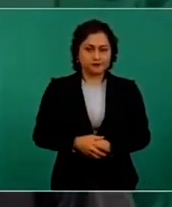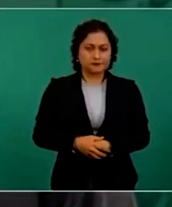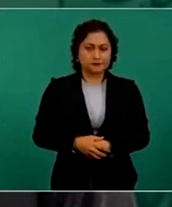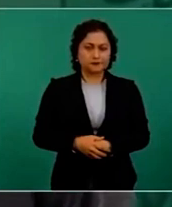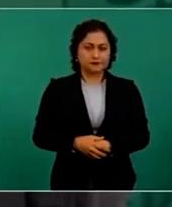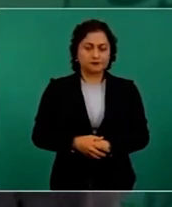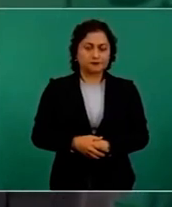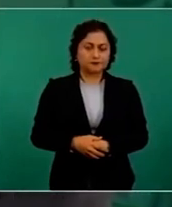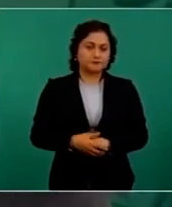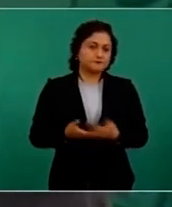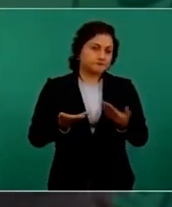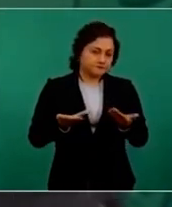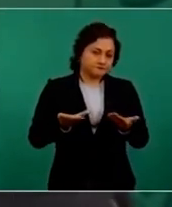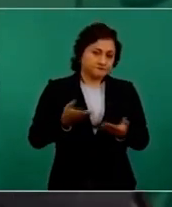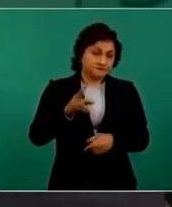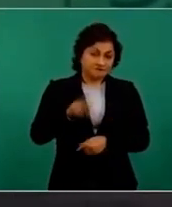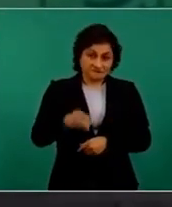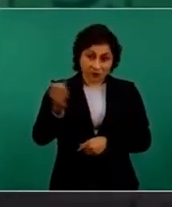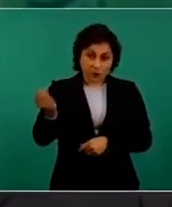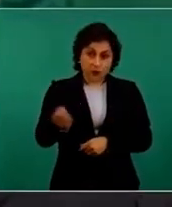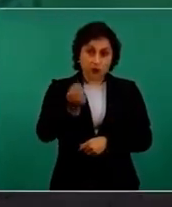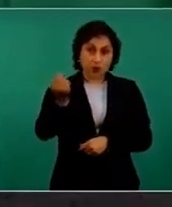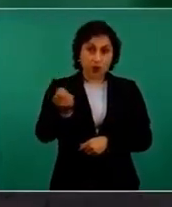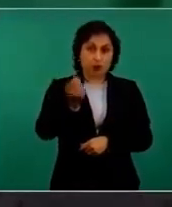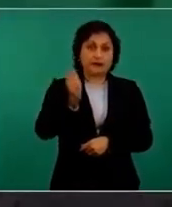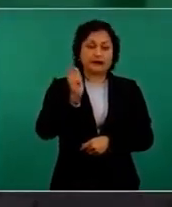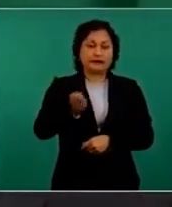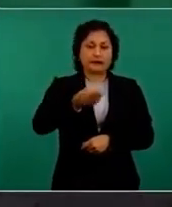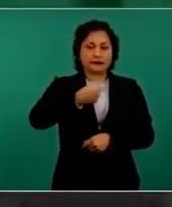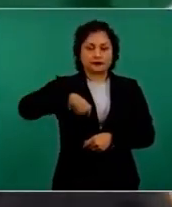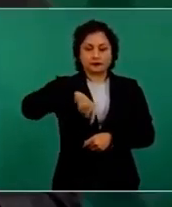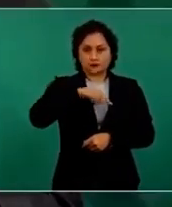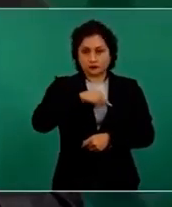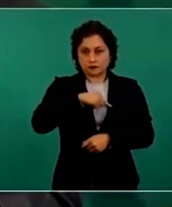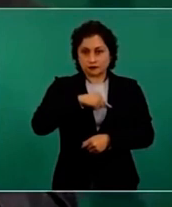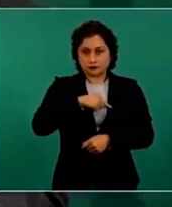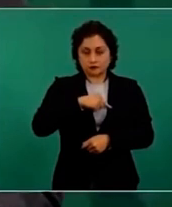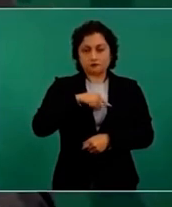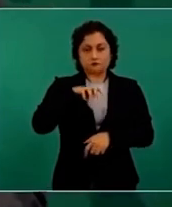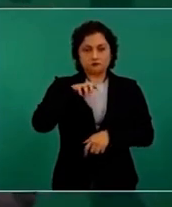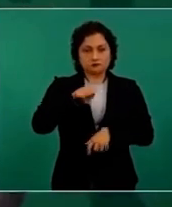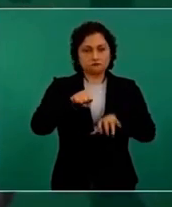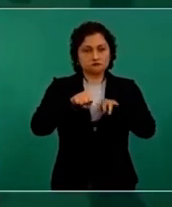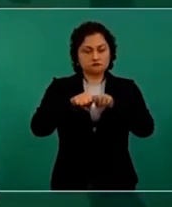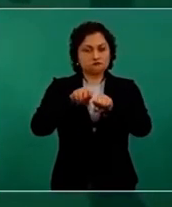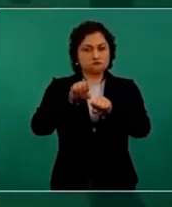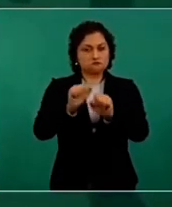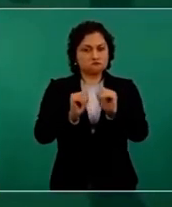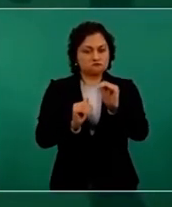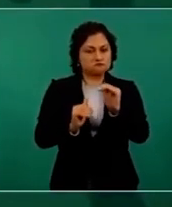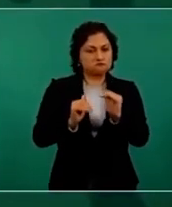Afortunadamente nosotros vamos logrando estabilizar